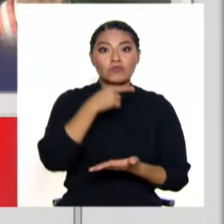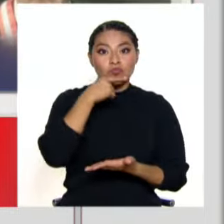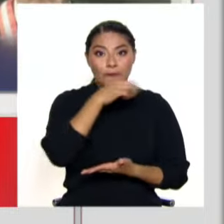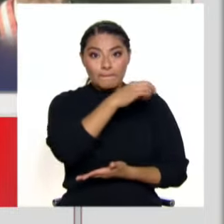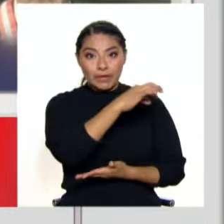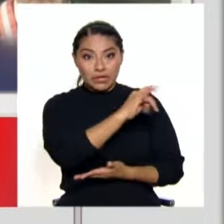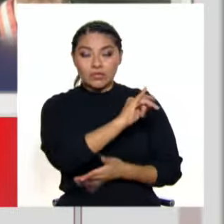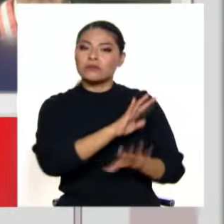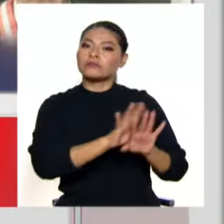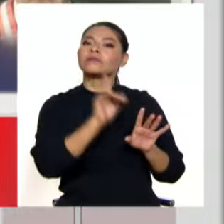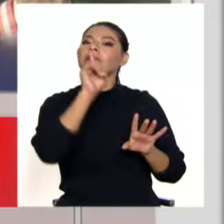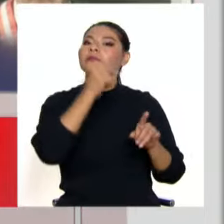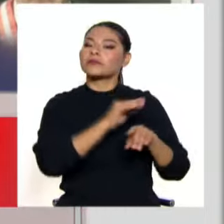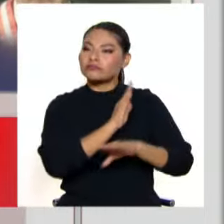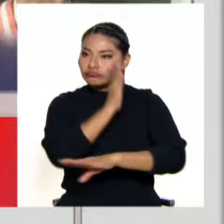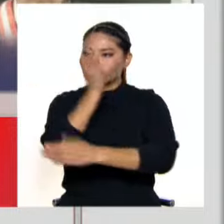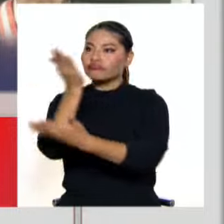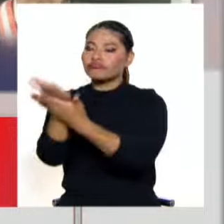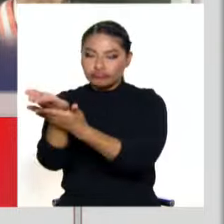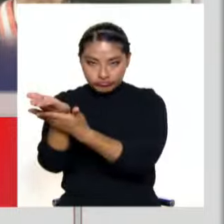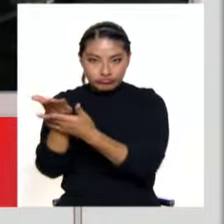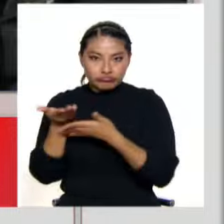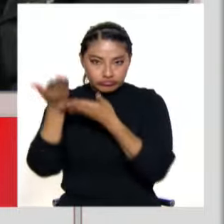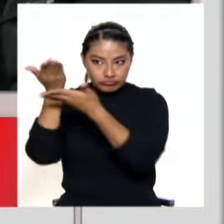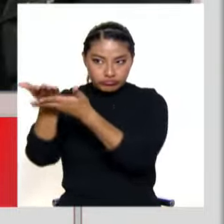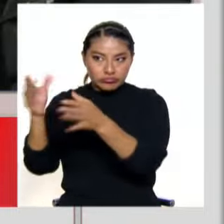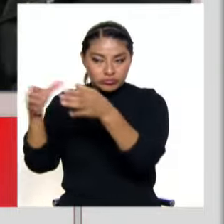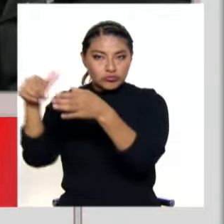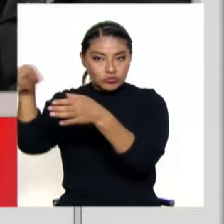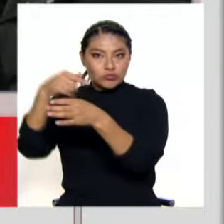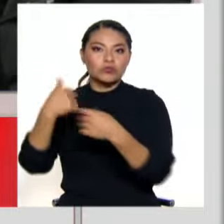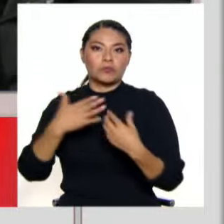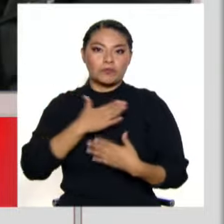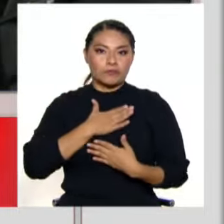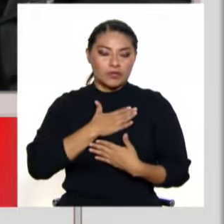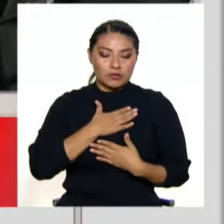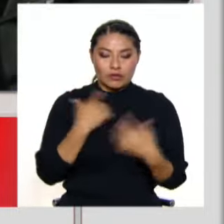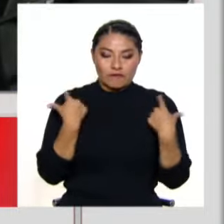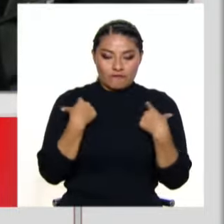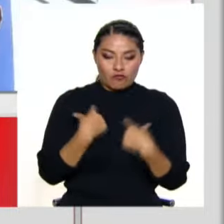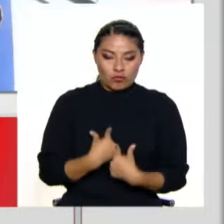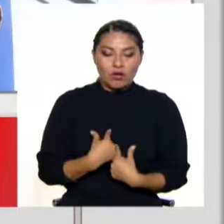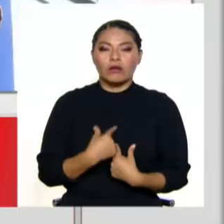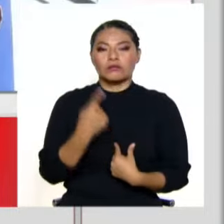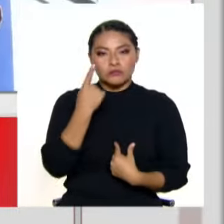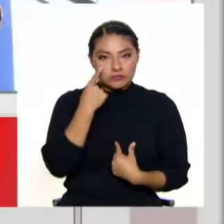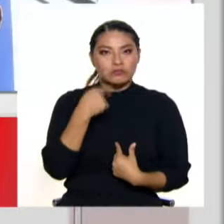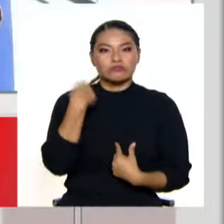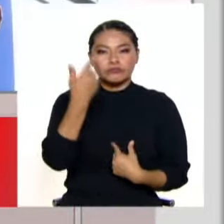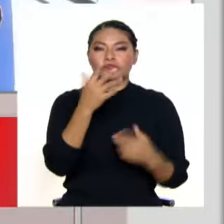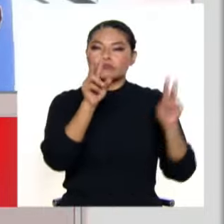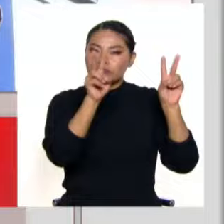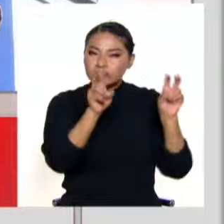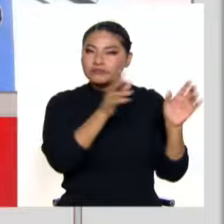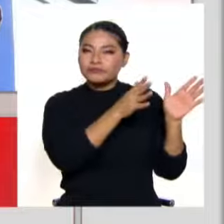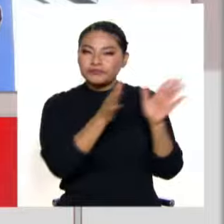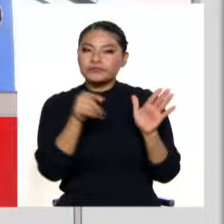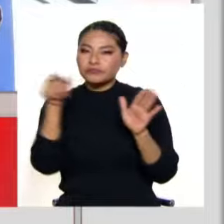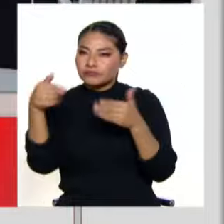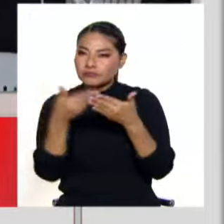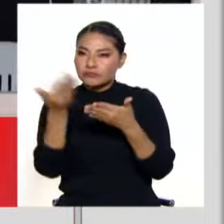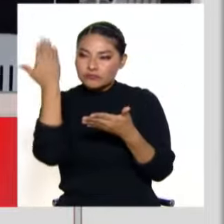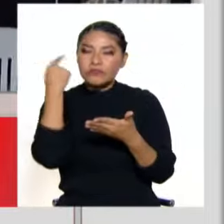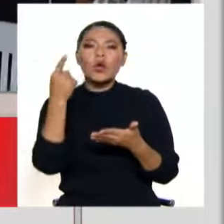decisión contraria a la que han tomado. Lo cual yo, como abogado, he venido conociendo el tema de la autraria en la vida desde que